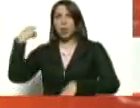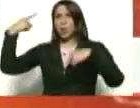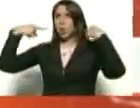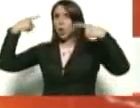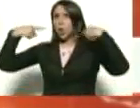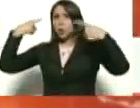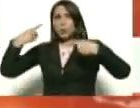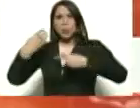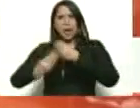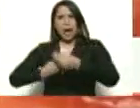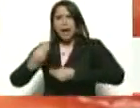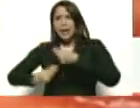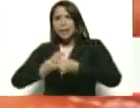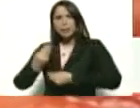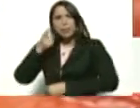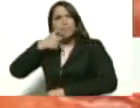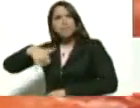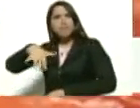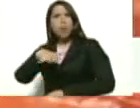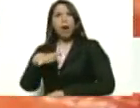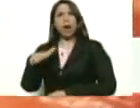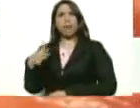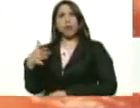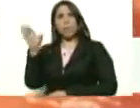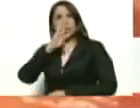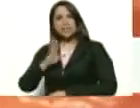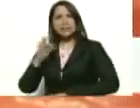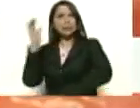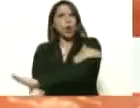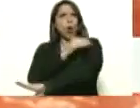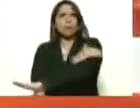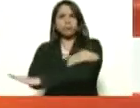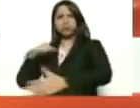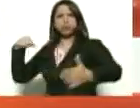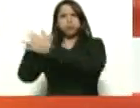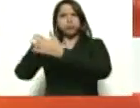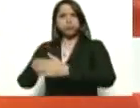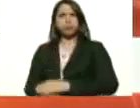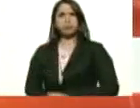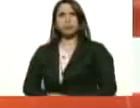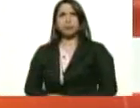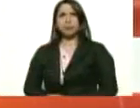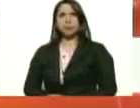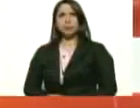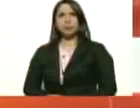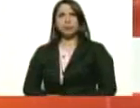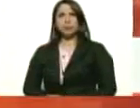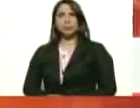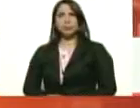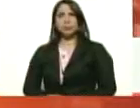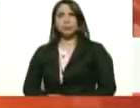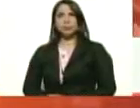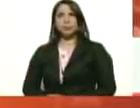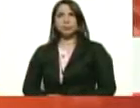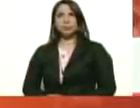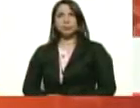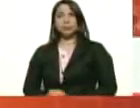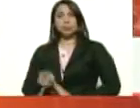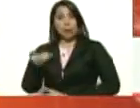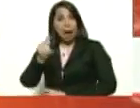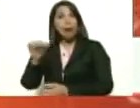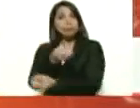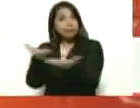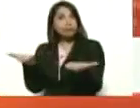que le ha hecho al pueblo de Brasil, la derecha. La derecha golpista, la derecha fascista, la derecha racista. Ahí está, pues.